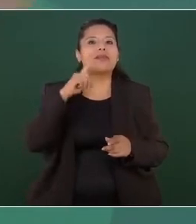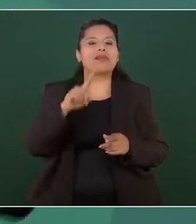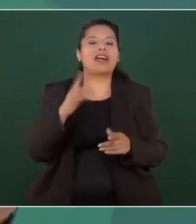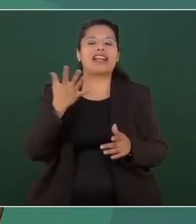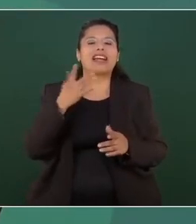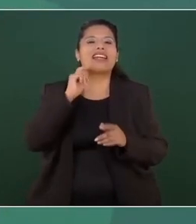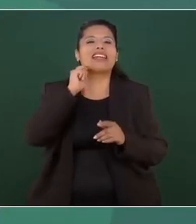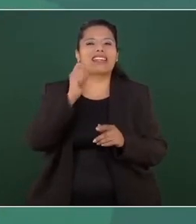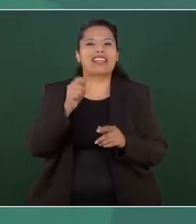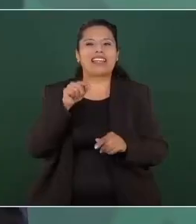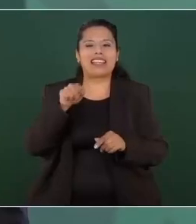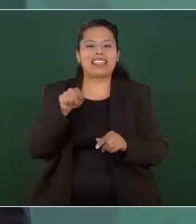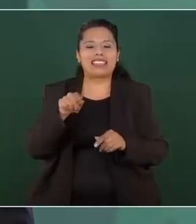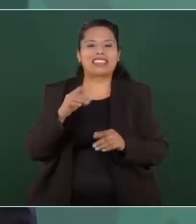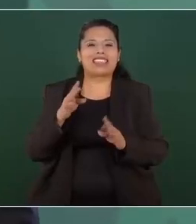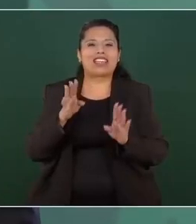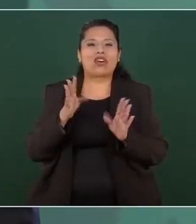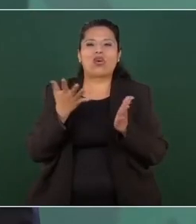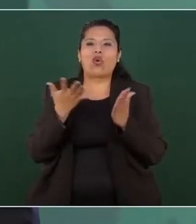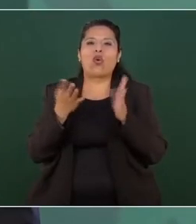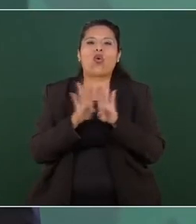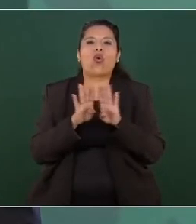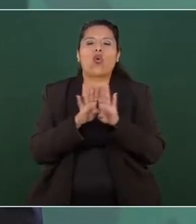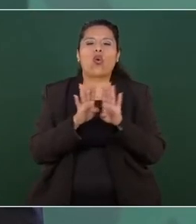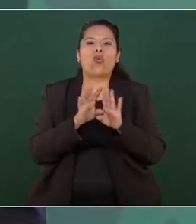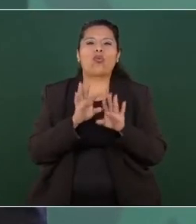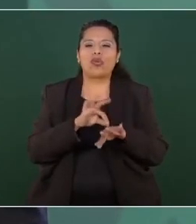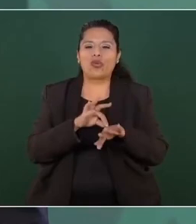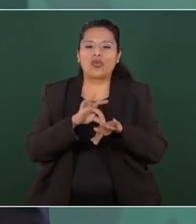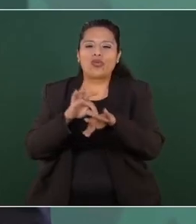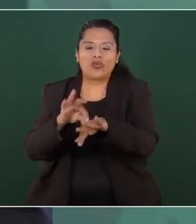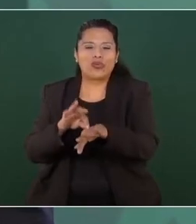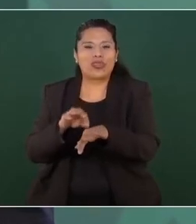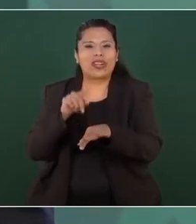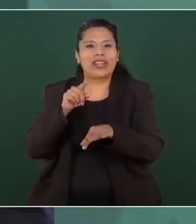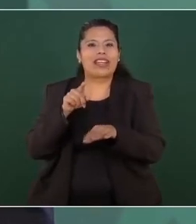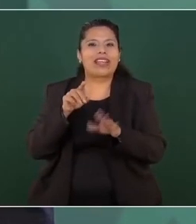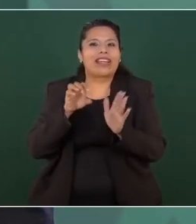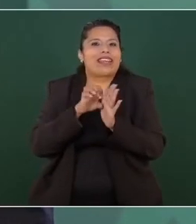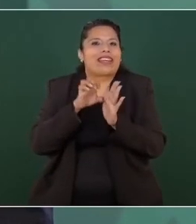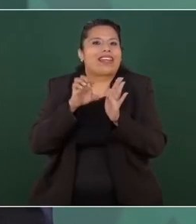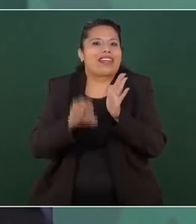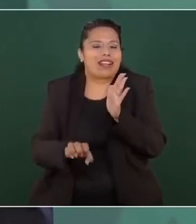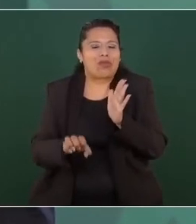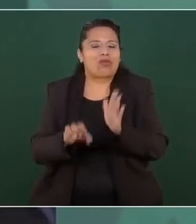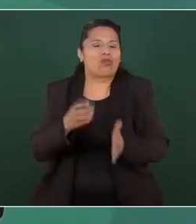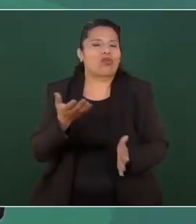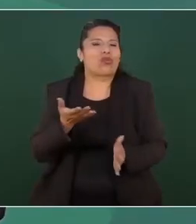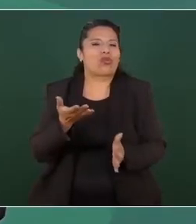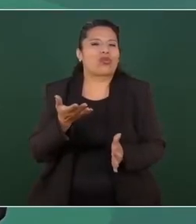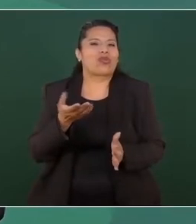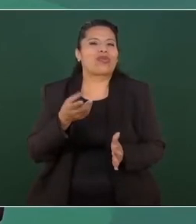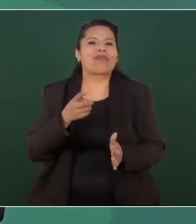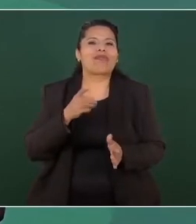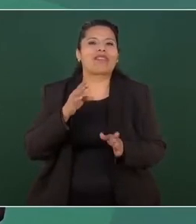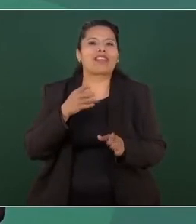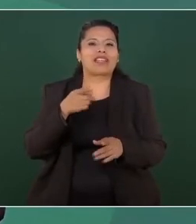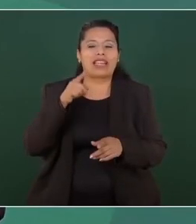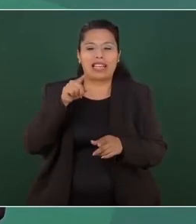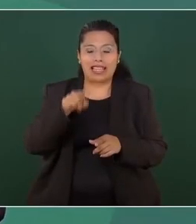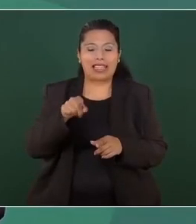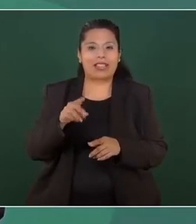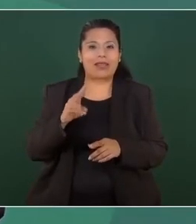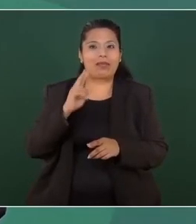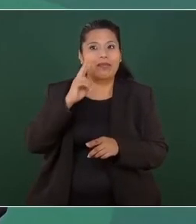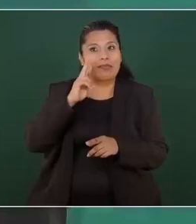la guía, la el ejemplo de la Secretaría de la